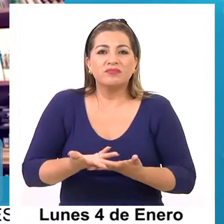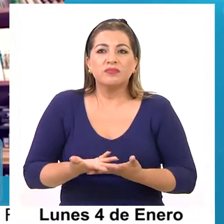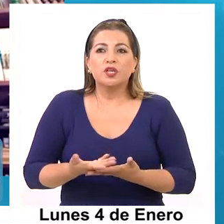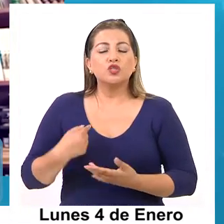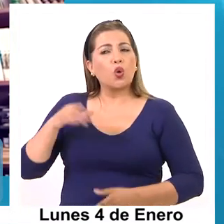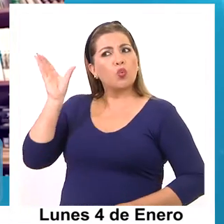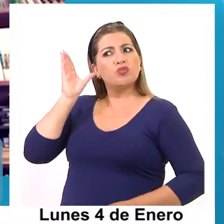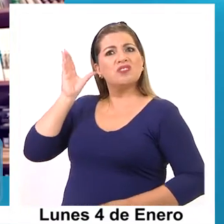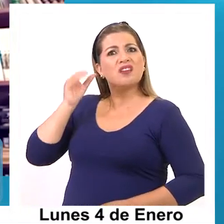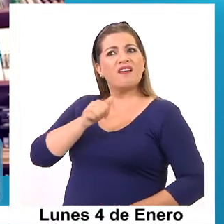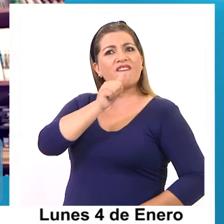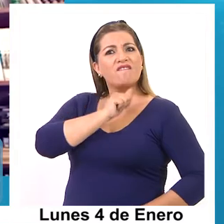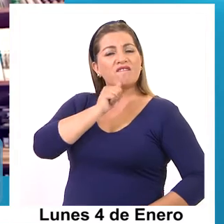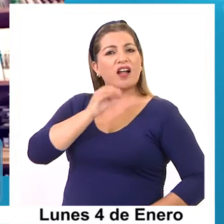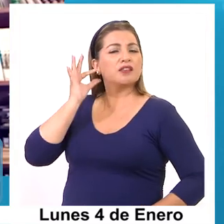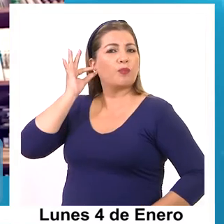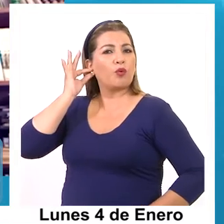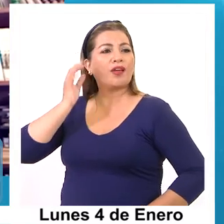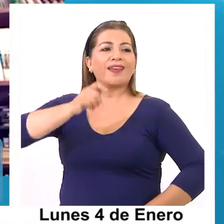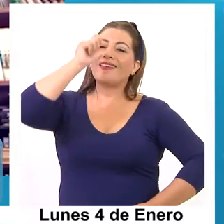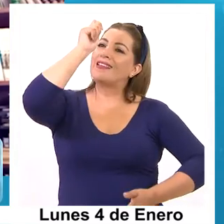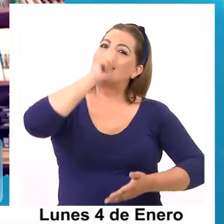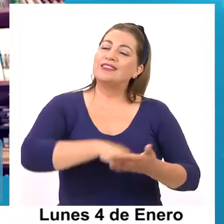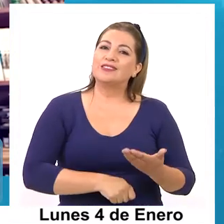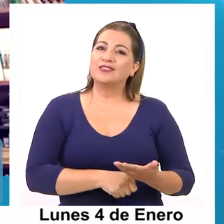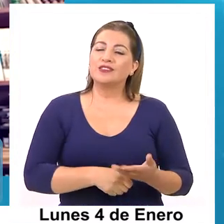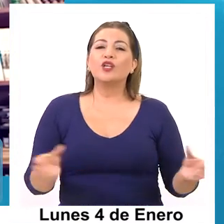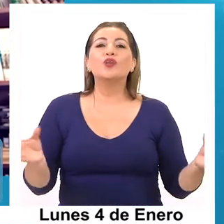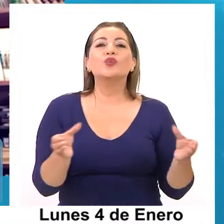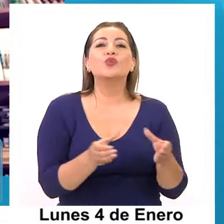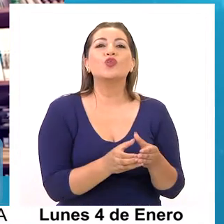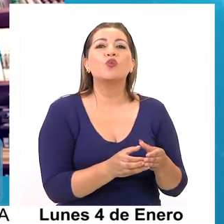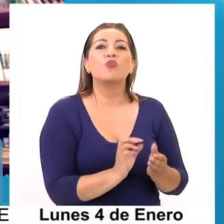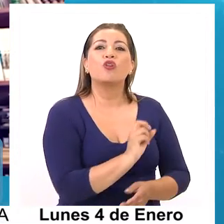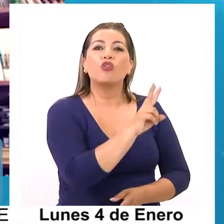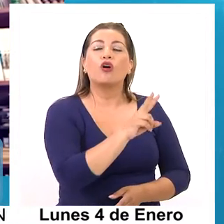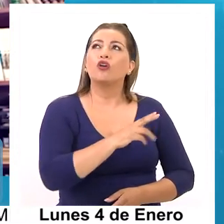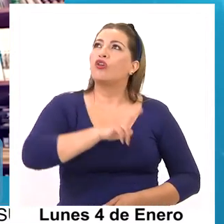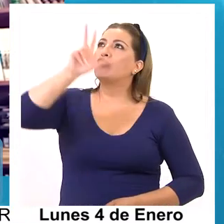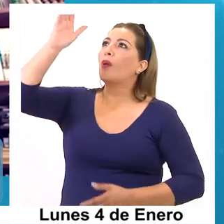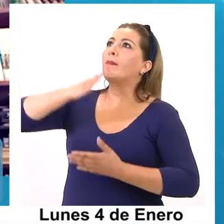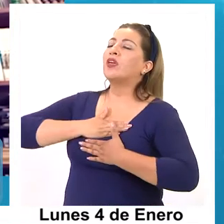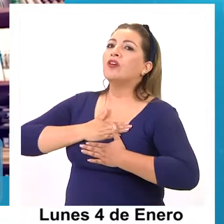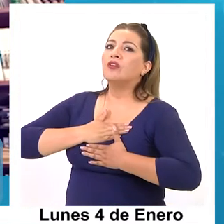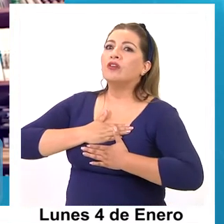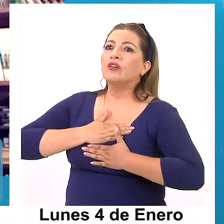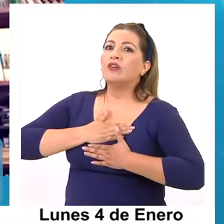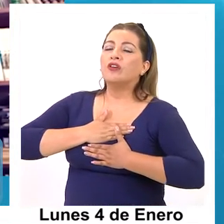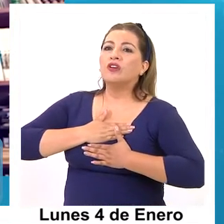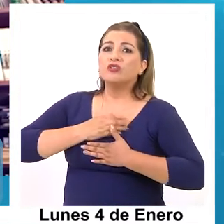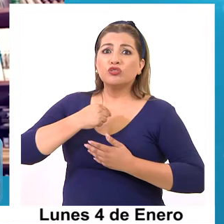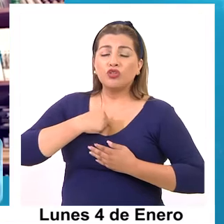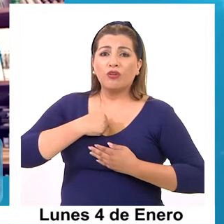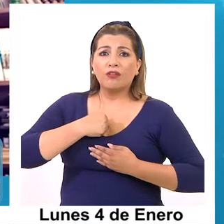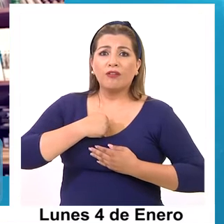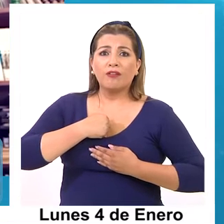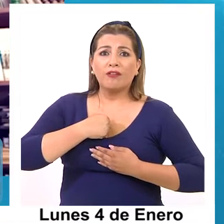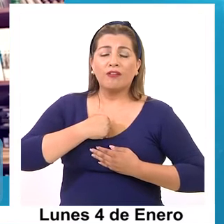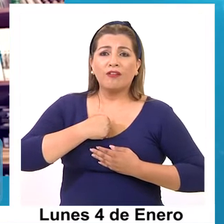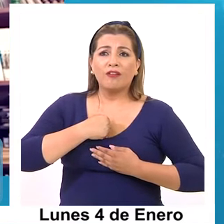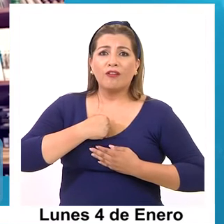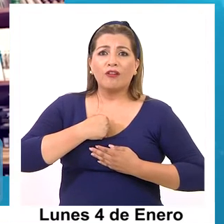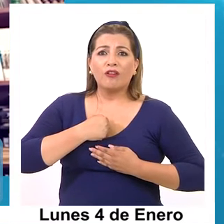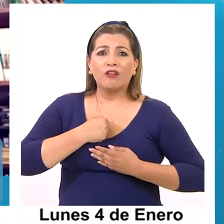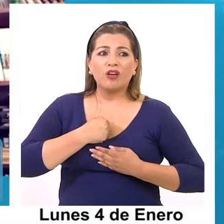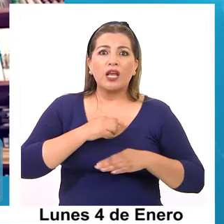faltaban mujeres que se inscribieran por el Distrito 2, y yo dije, Dios mío, no podemos quedarnos con